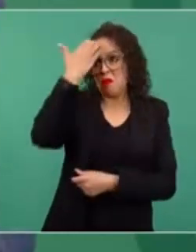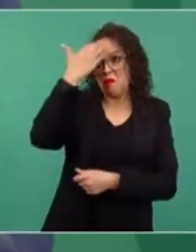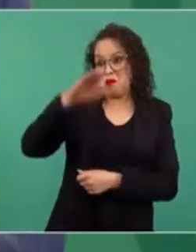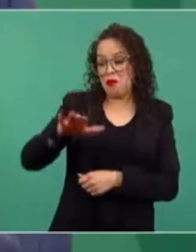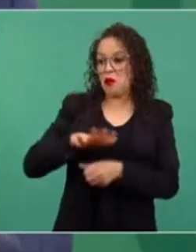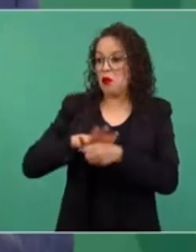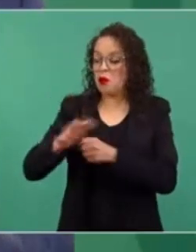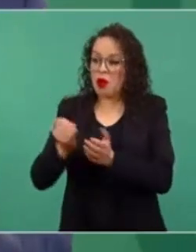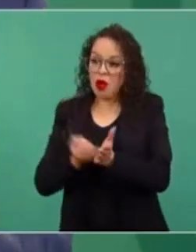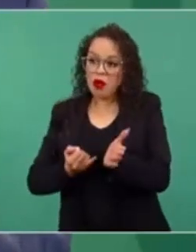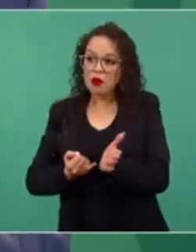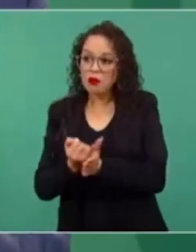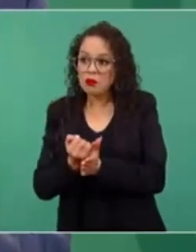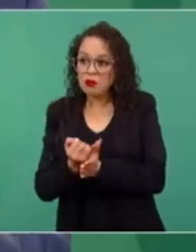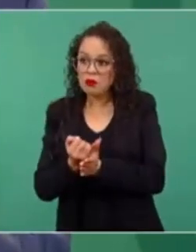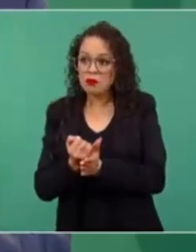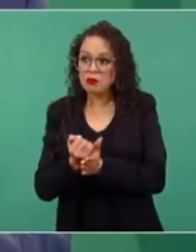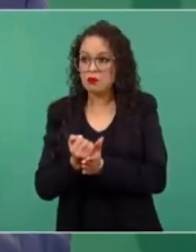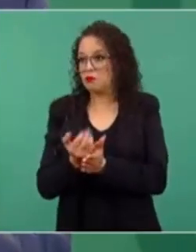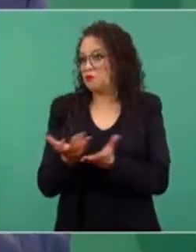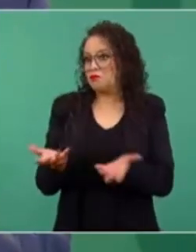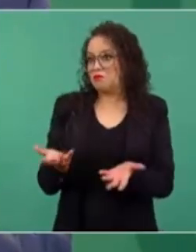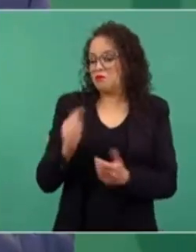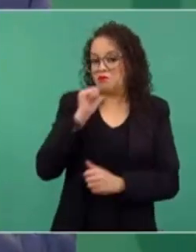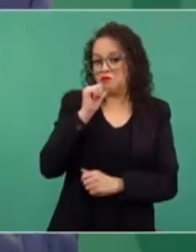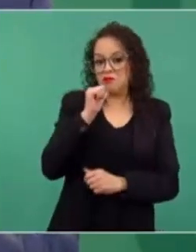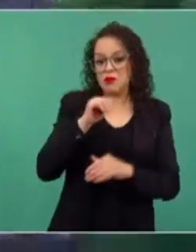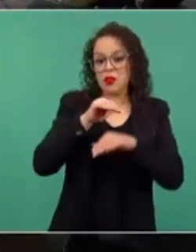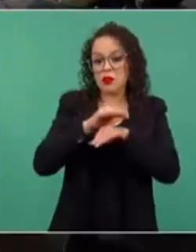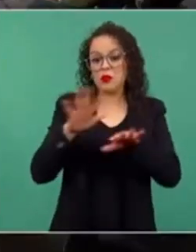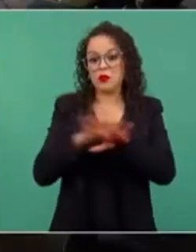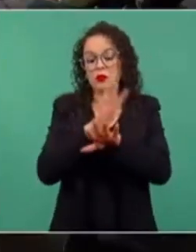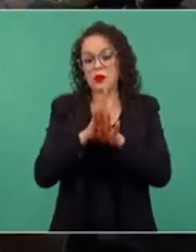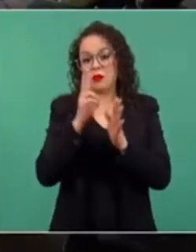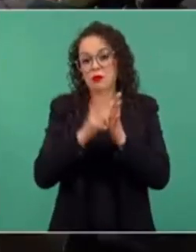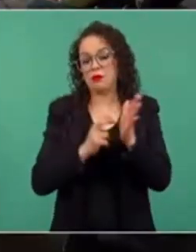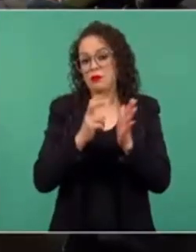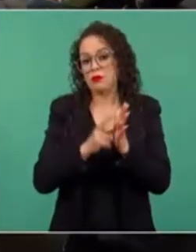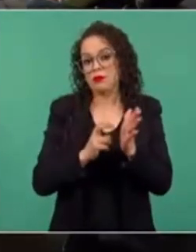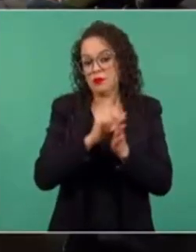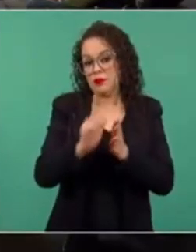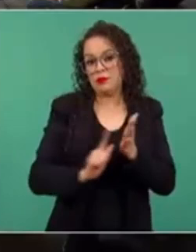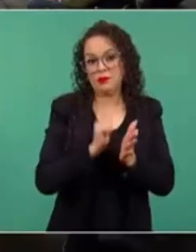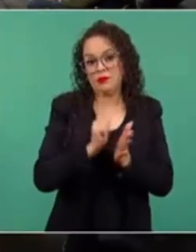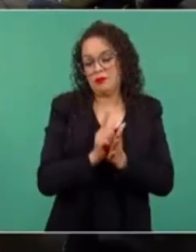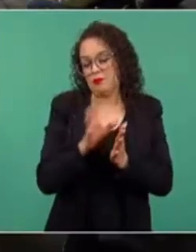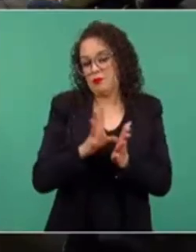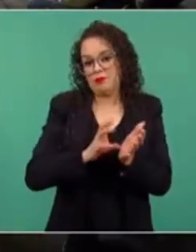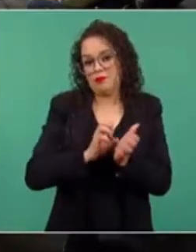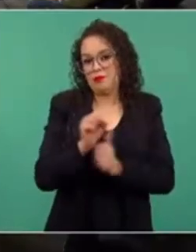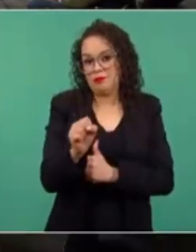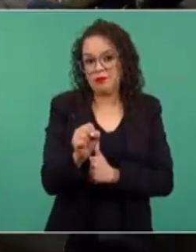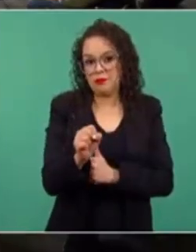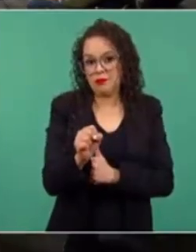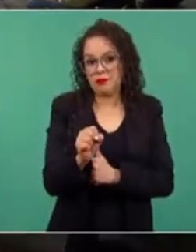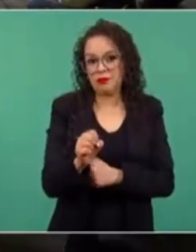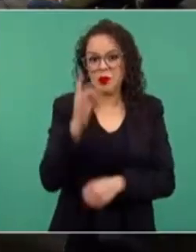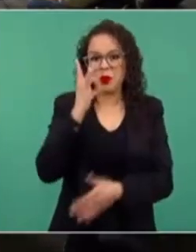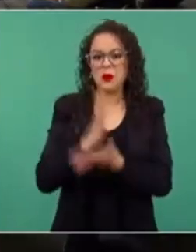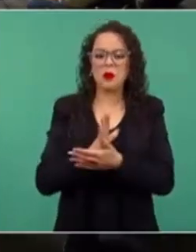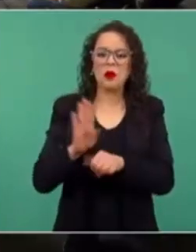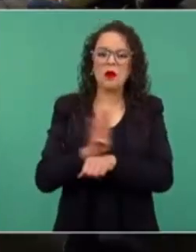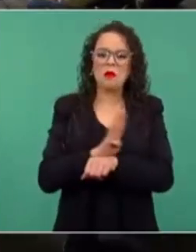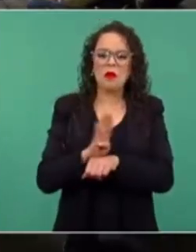decidían arriba, de las reformas que hacían a la Constitución para beneficio de particulares,